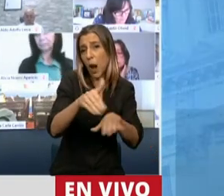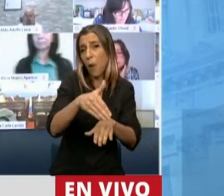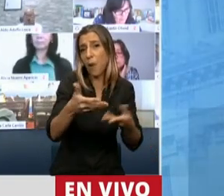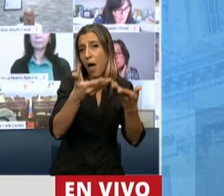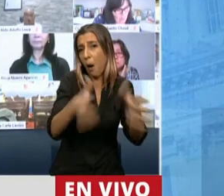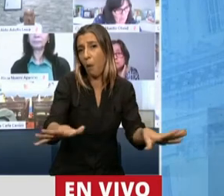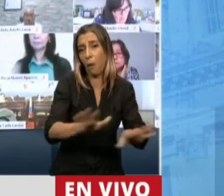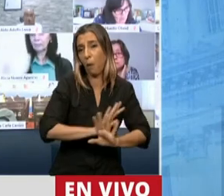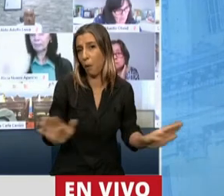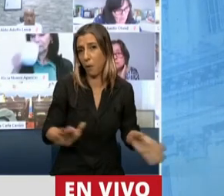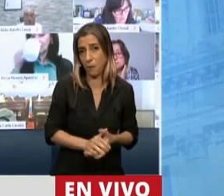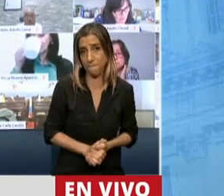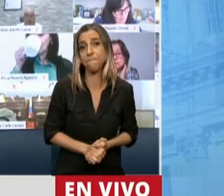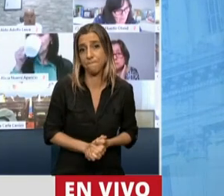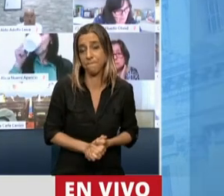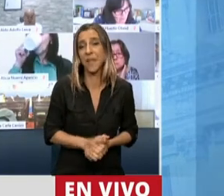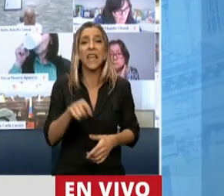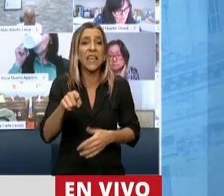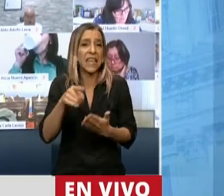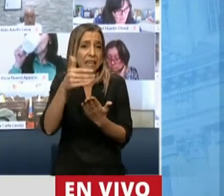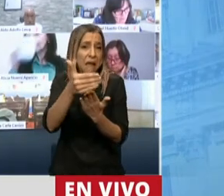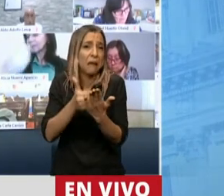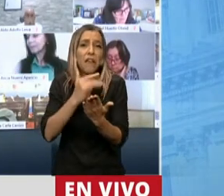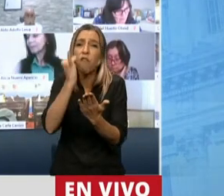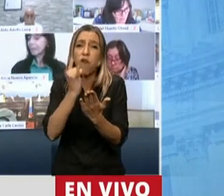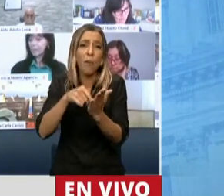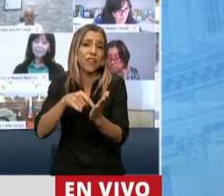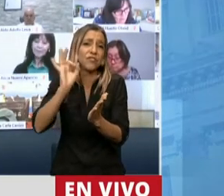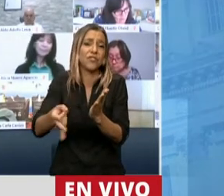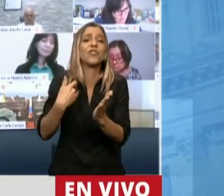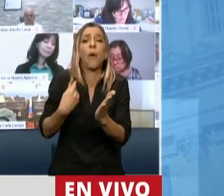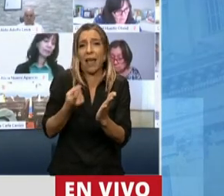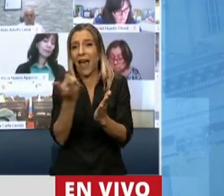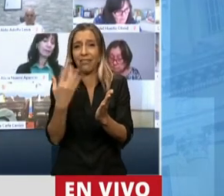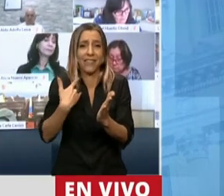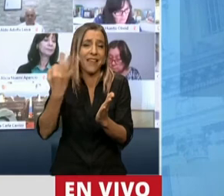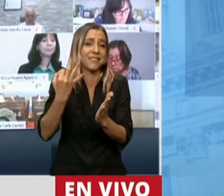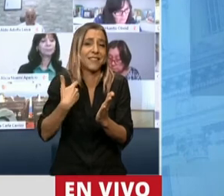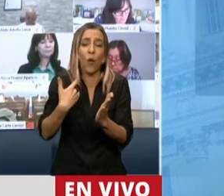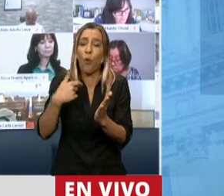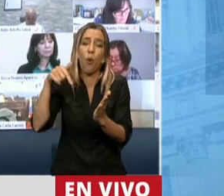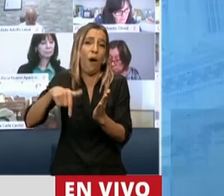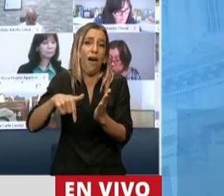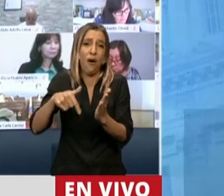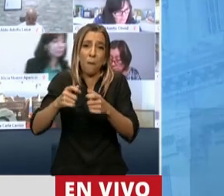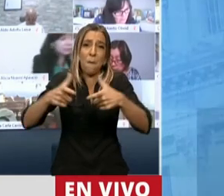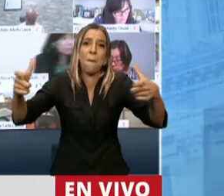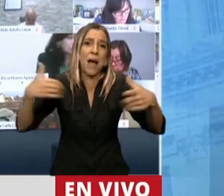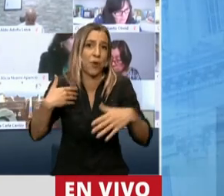cifras ya son viejas. Es posible que a lo largo de las últimas semanas estos datos se hayan acrecentado.